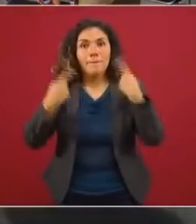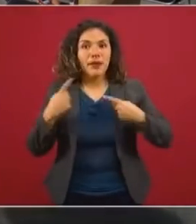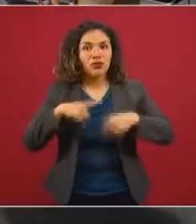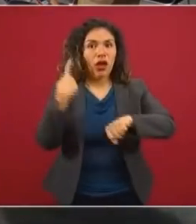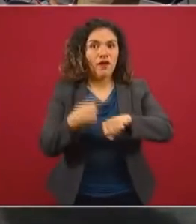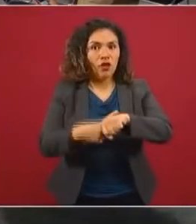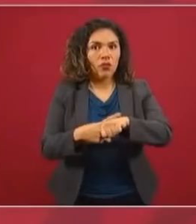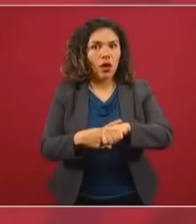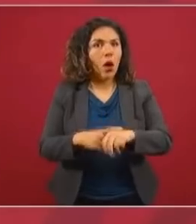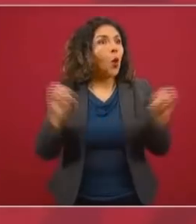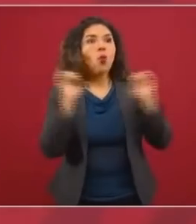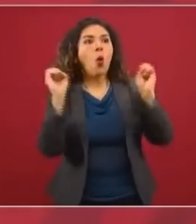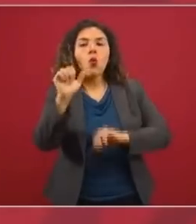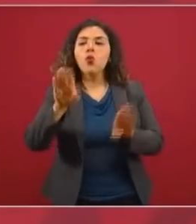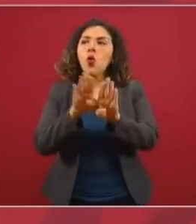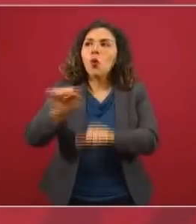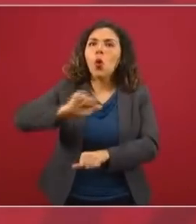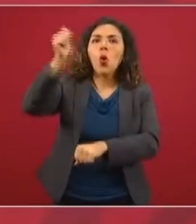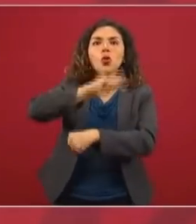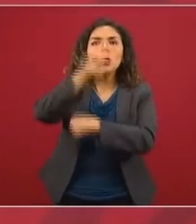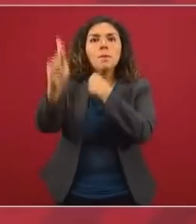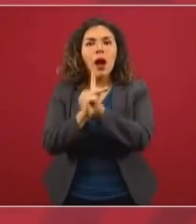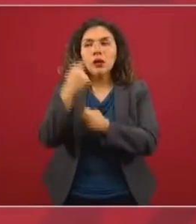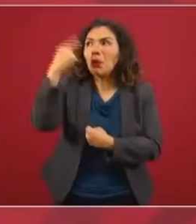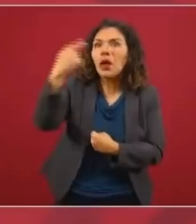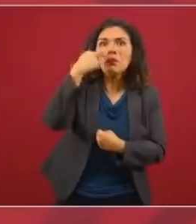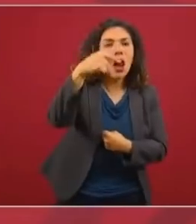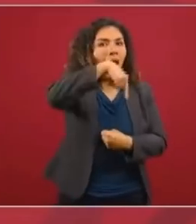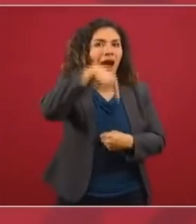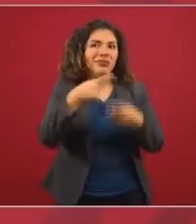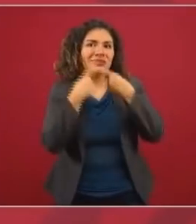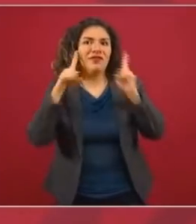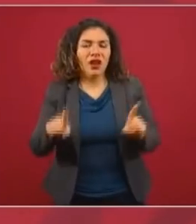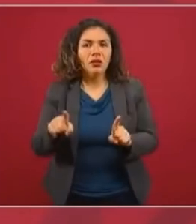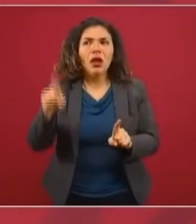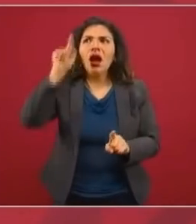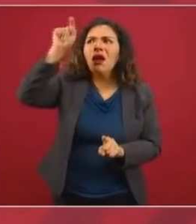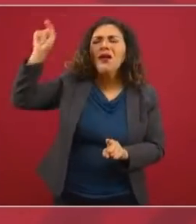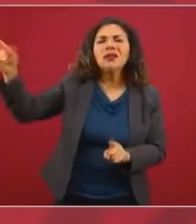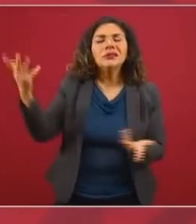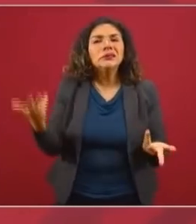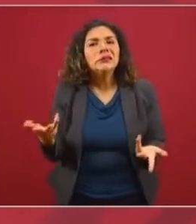pasó como en otros lugares, en otros países en donde